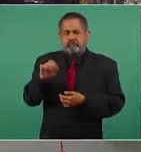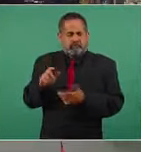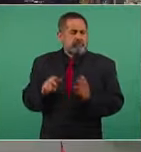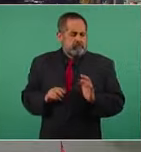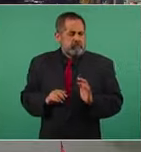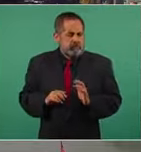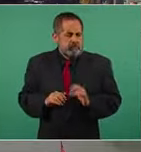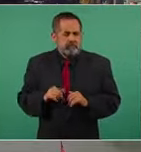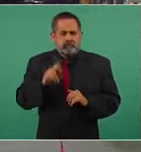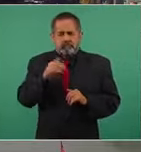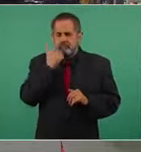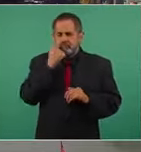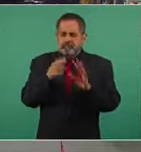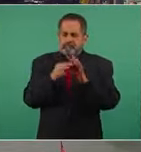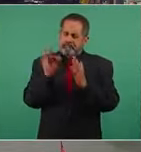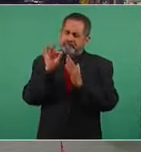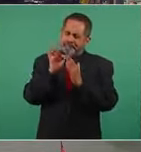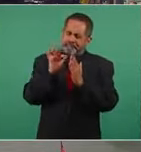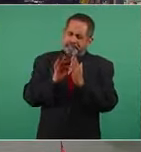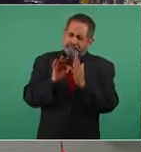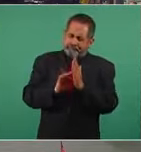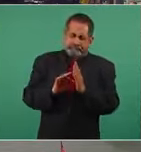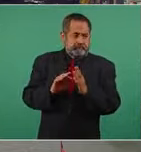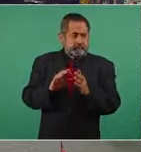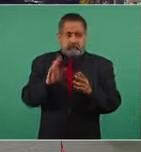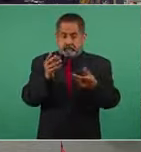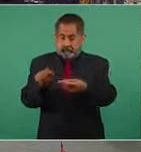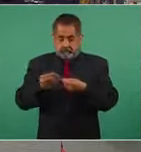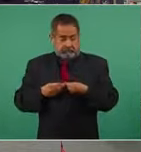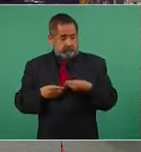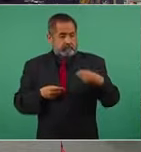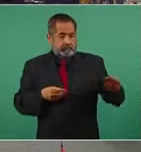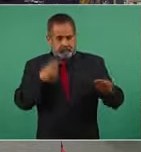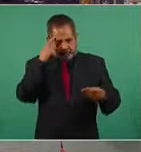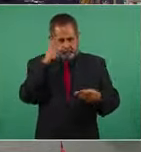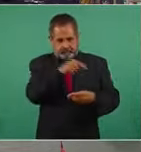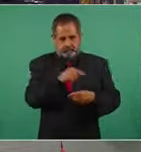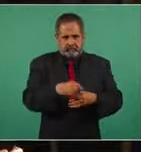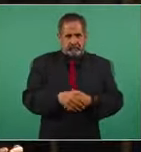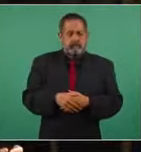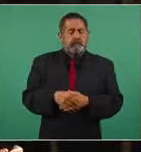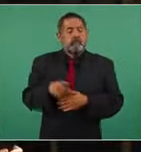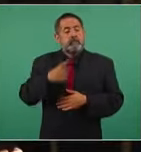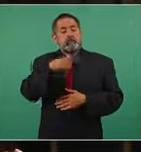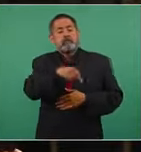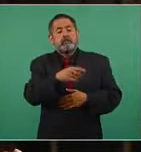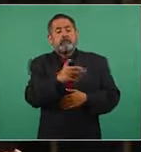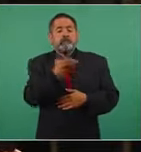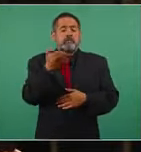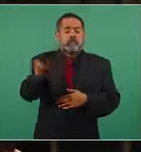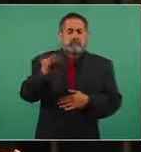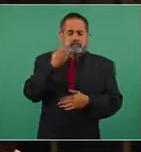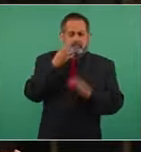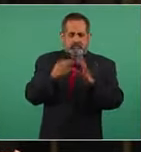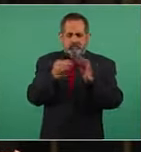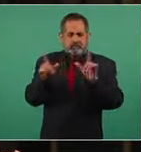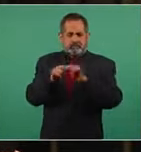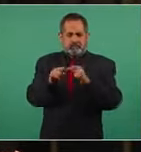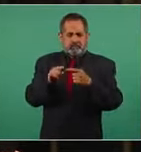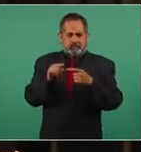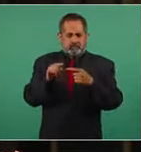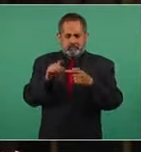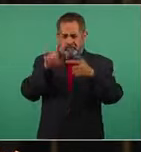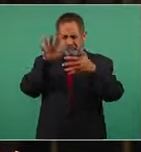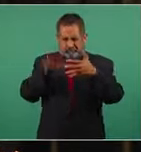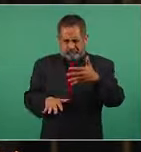yo quisiera puntualizarle, seguramente ya tiene este documento porque va dirigido a usted, donde piden, rapidísimo, le voy a tocar,